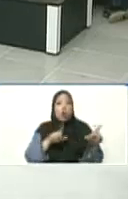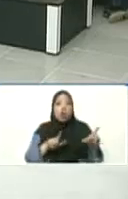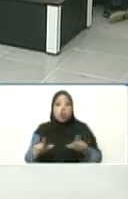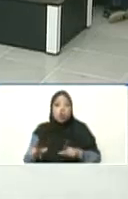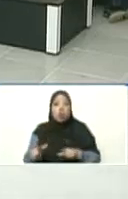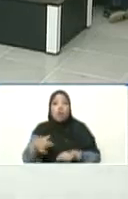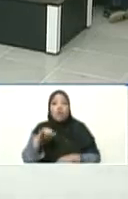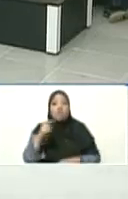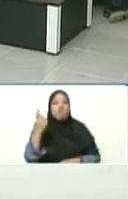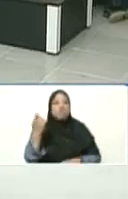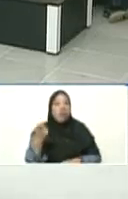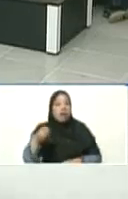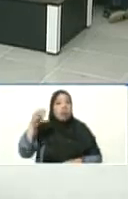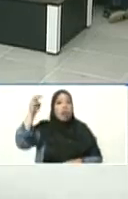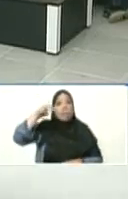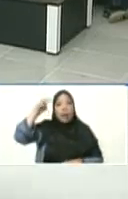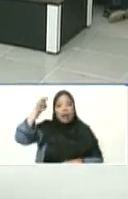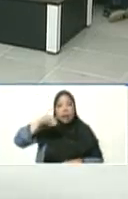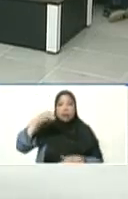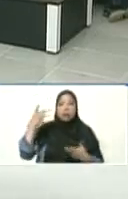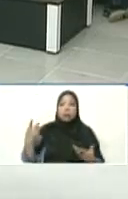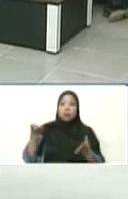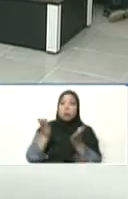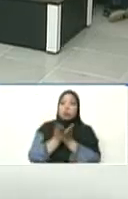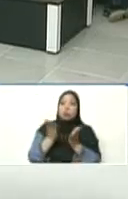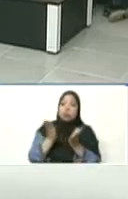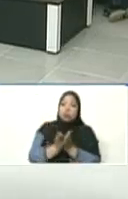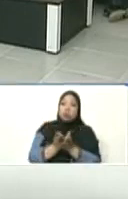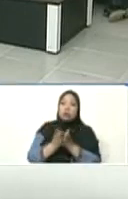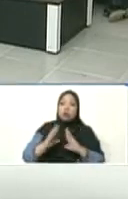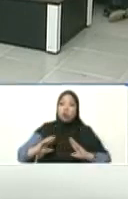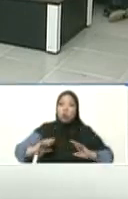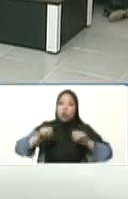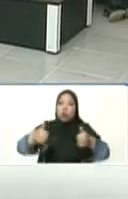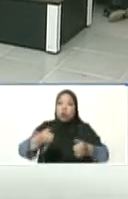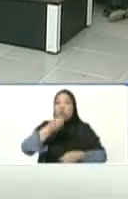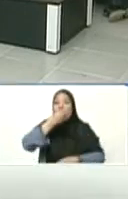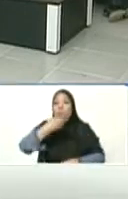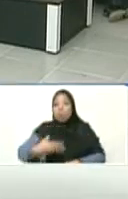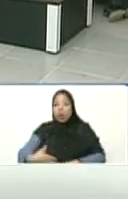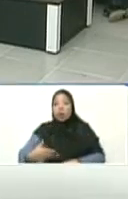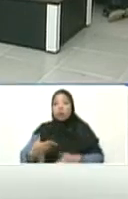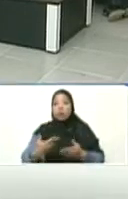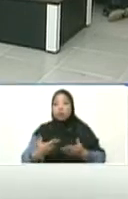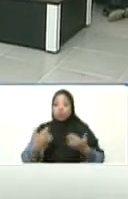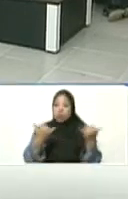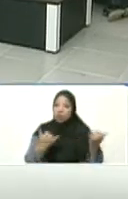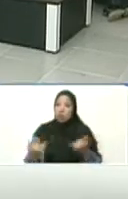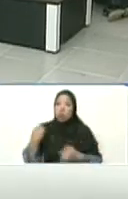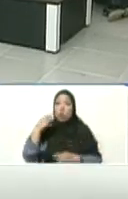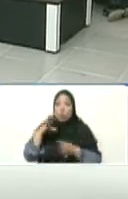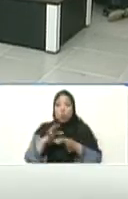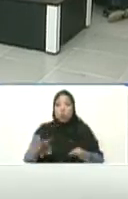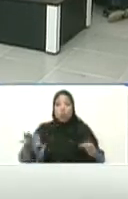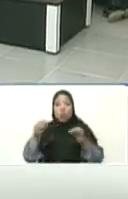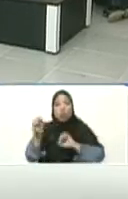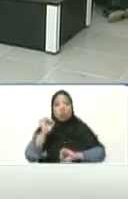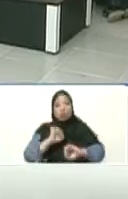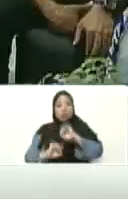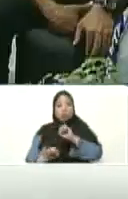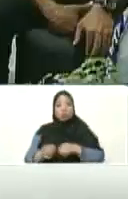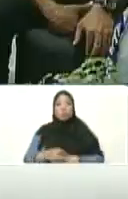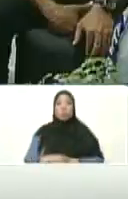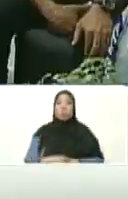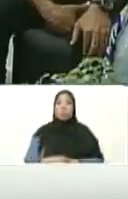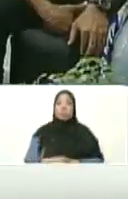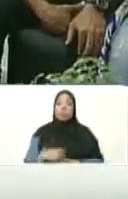maestros, cómo está la infraestructura. Me dijo que su escuela es una escuela piloto, que está en muy buen estado. Sin embargo, yo le comentaba de la ofensiva, que